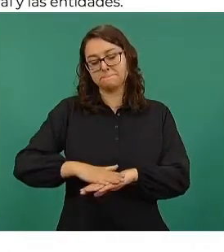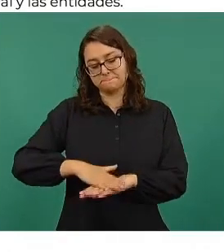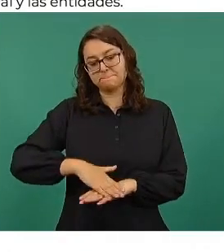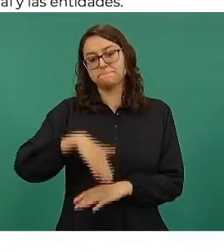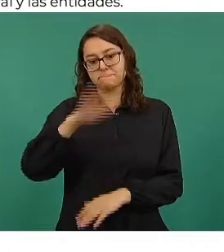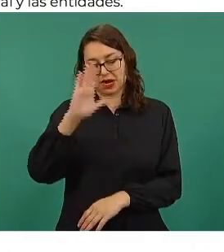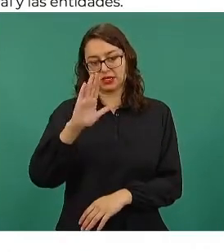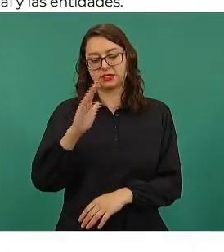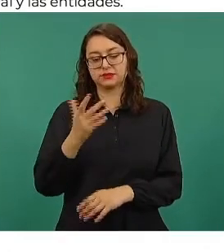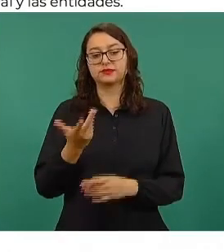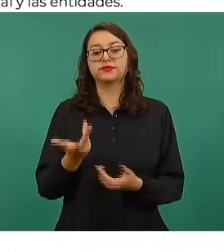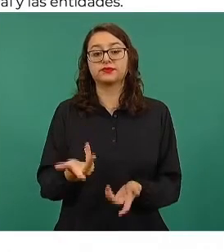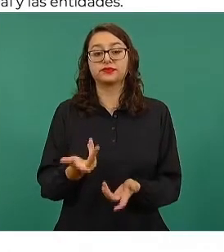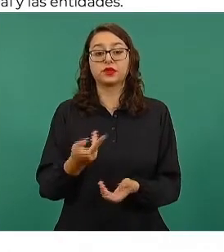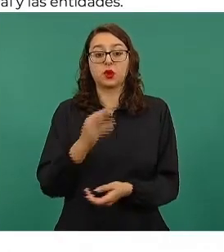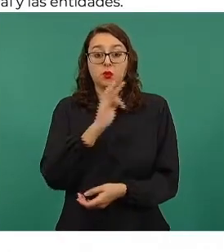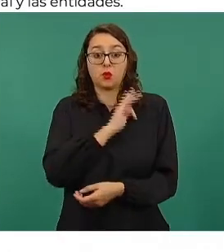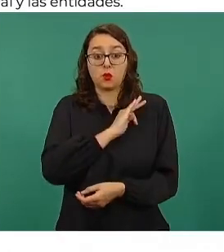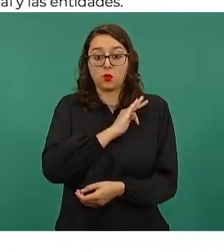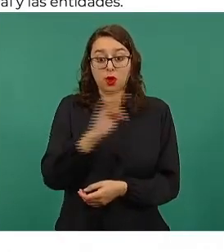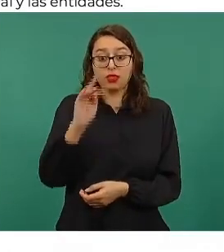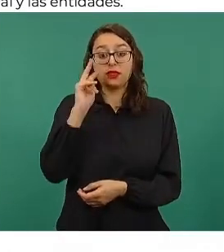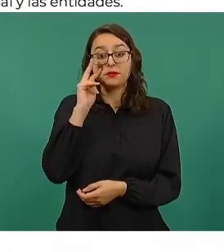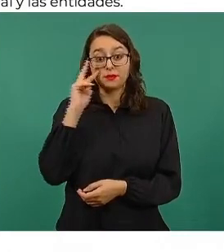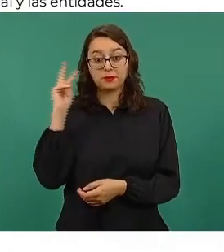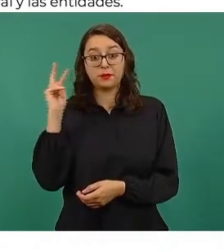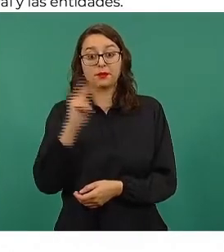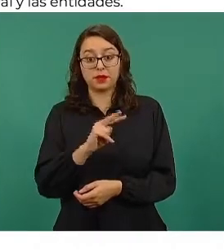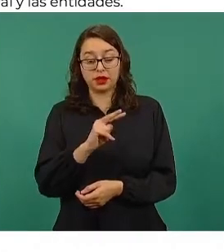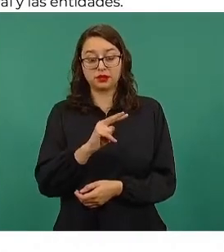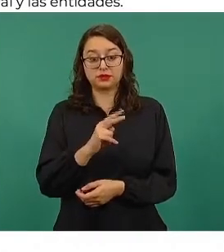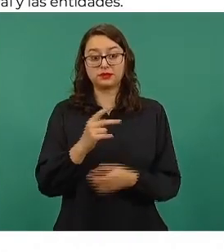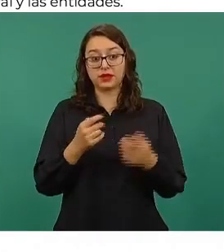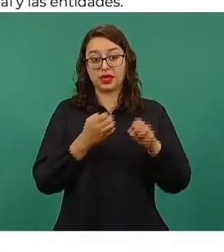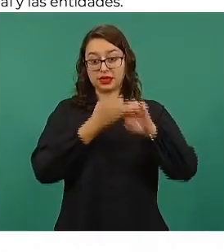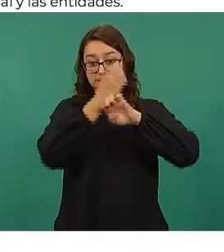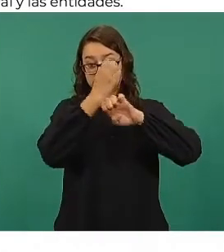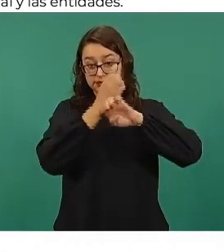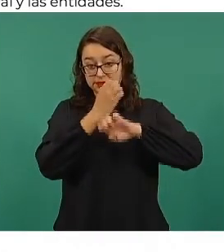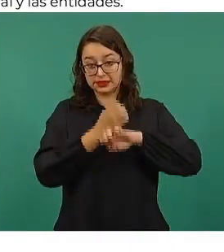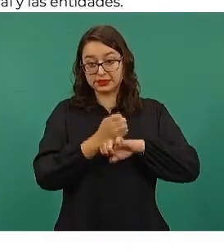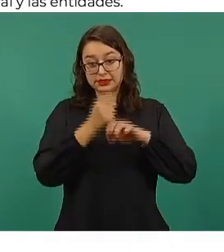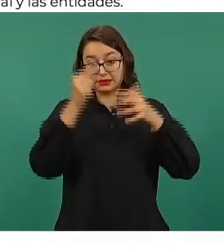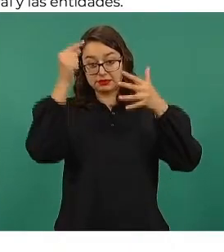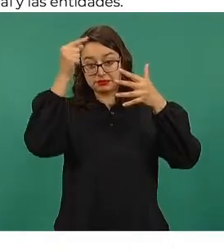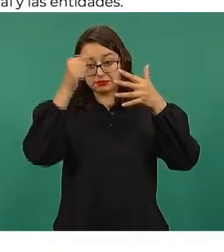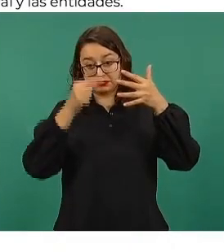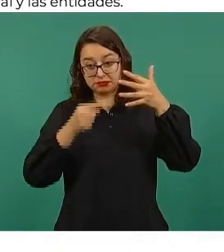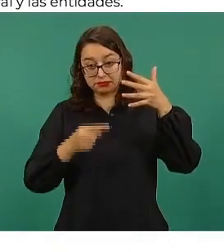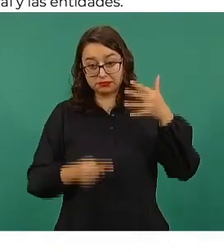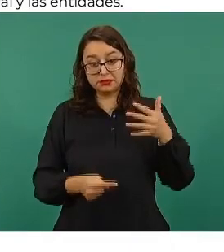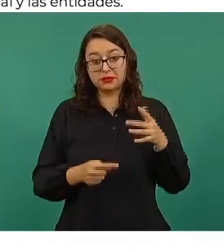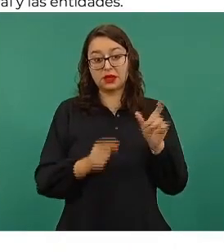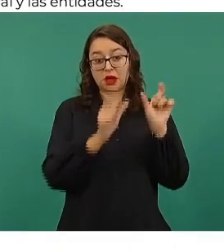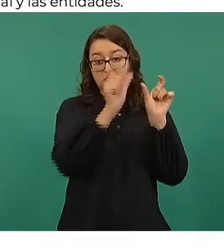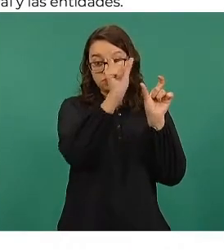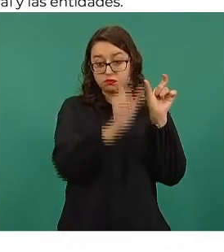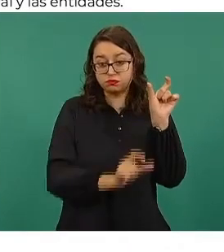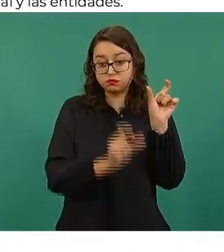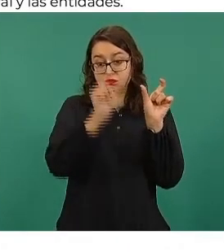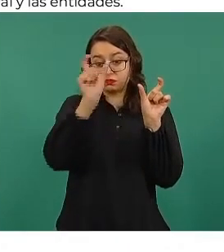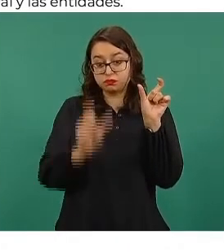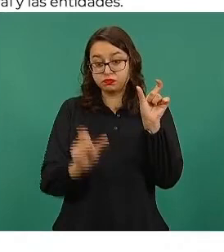en términos reales. Y como podemos observar, si vemos cada una de las filas donde viene en orden